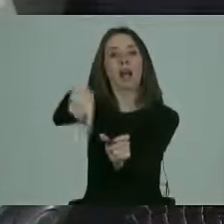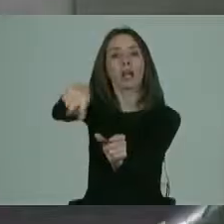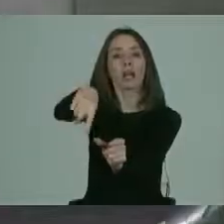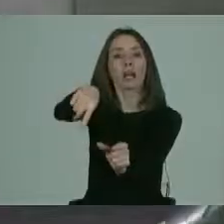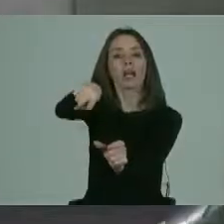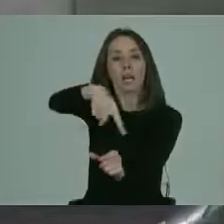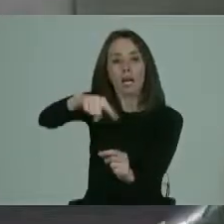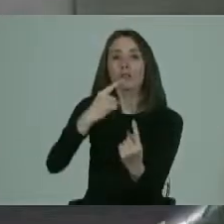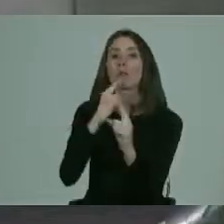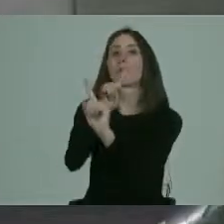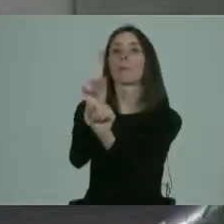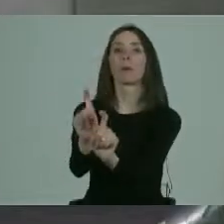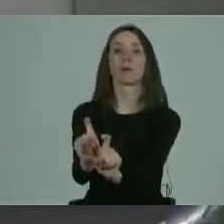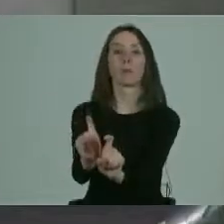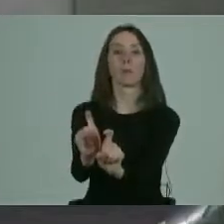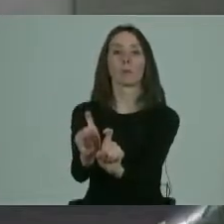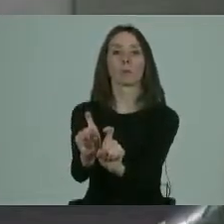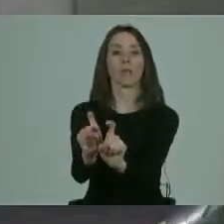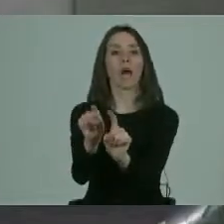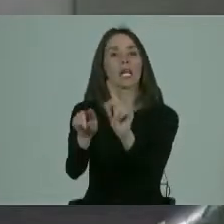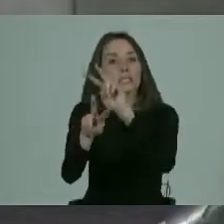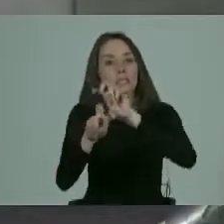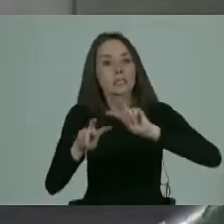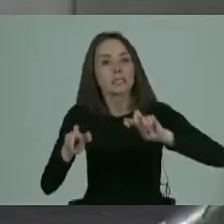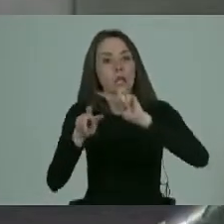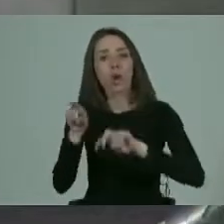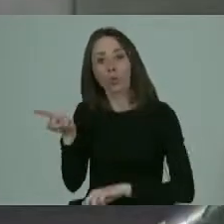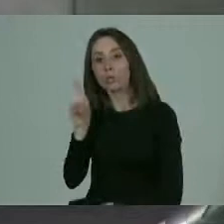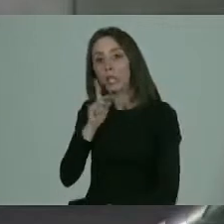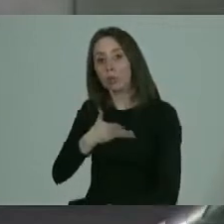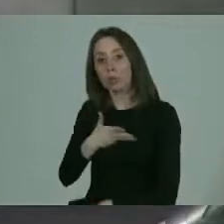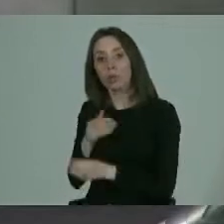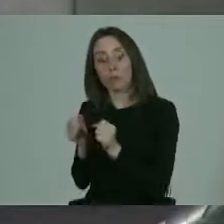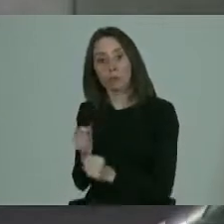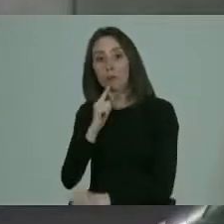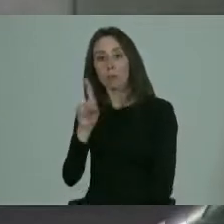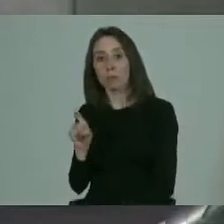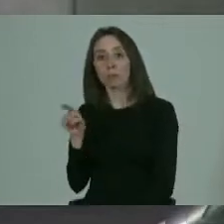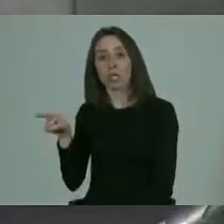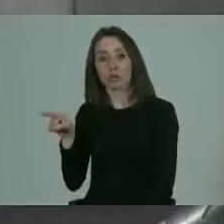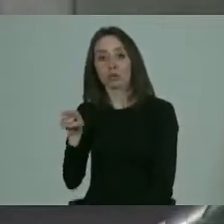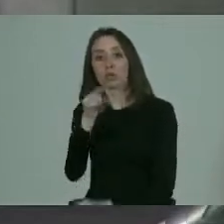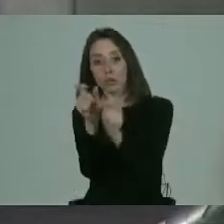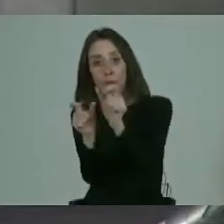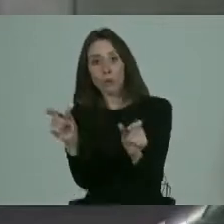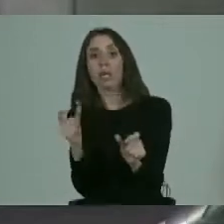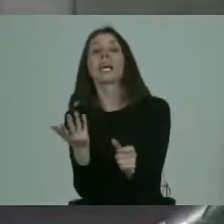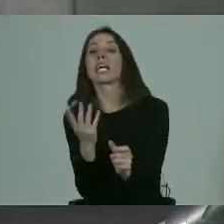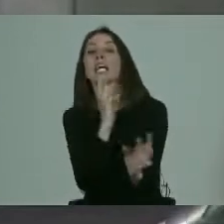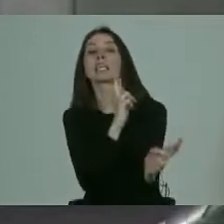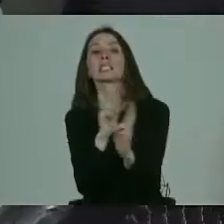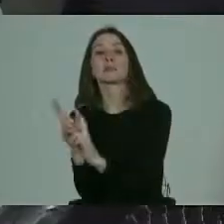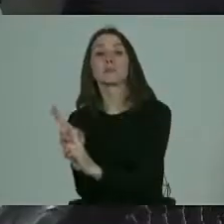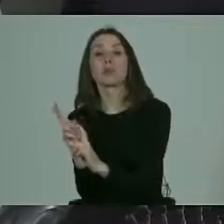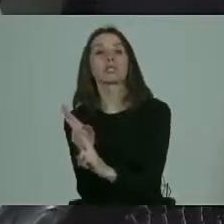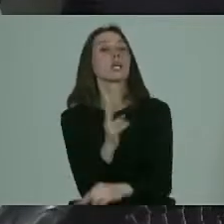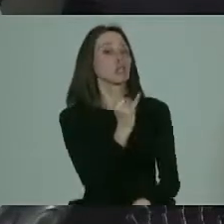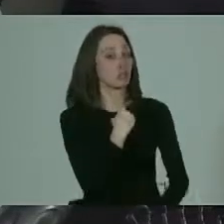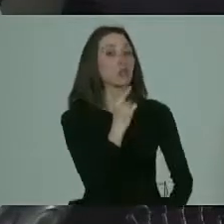A ellos tenemos que preguntarles. Ahí tenemos que investigar. ¿Usted ha tenido la posibilidad de preguntarle a alguno de ellos? ¿Y cuál es la respuesta que dan?